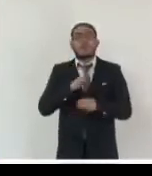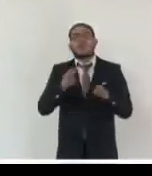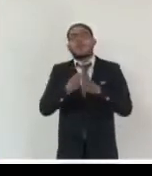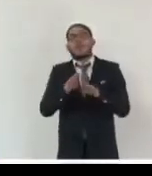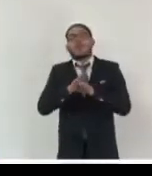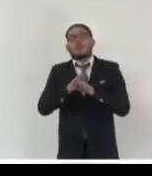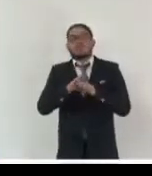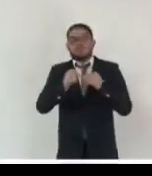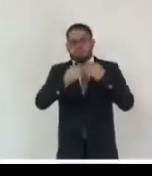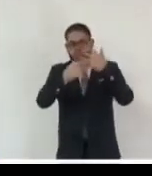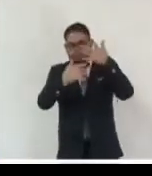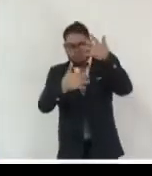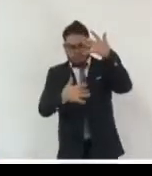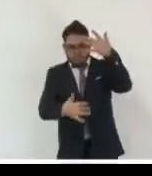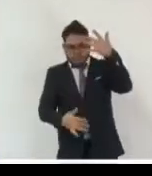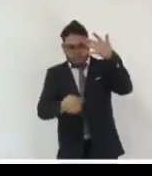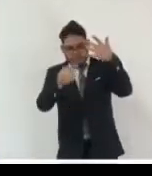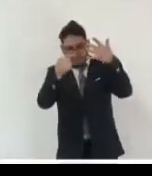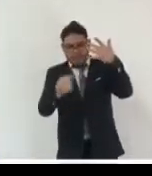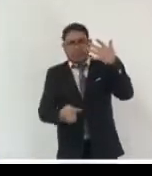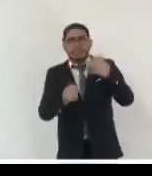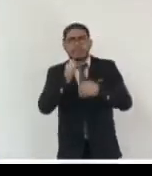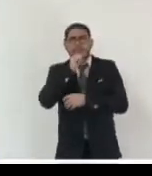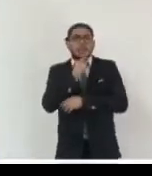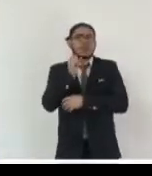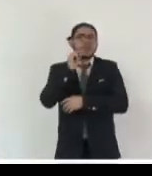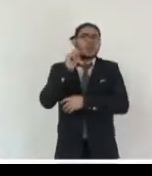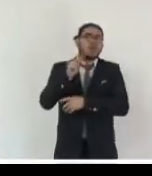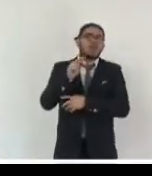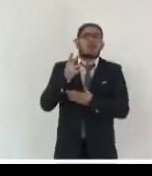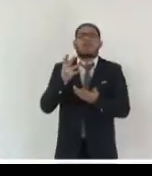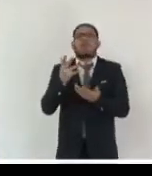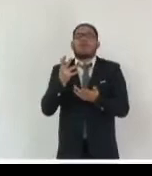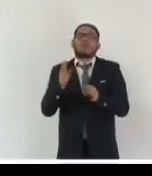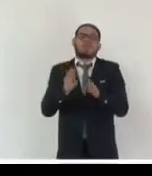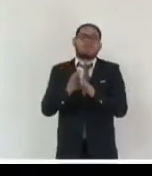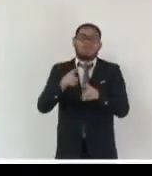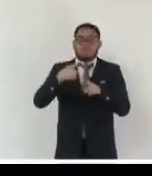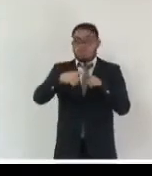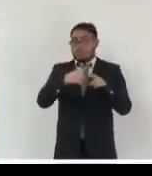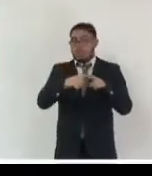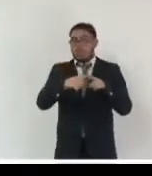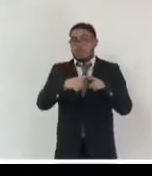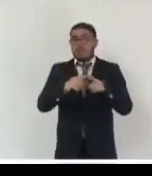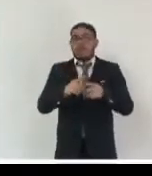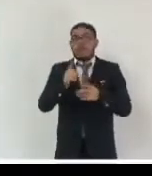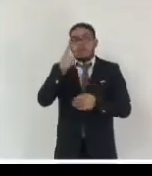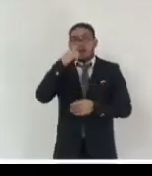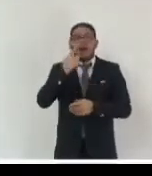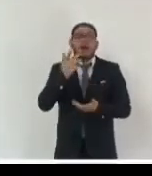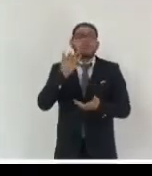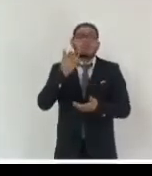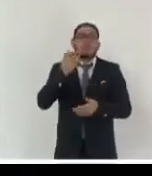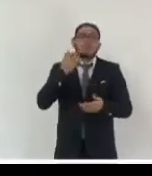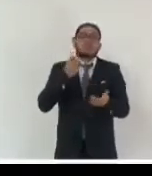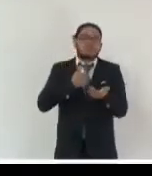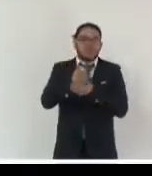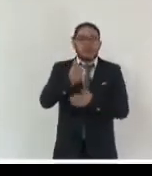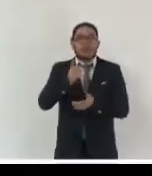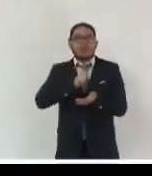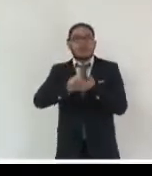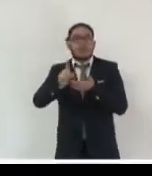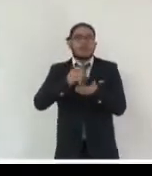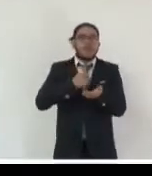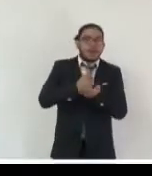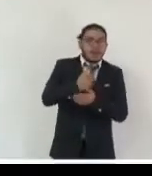despliega en este contexto la relación indisoluble entre estos y el derecho de acceso a la información pública, la